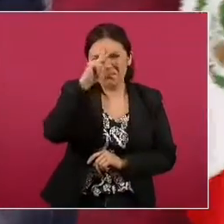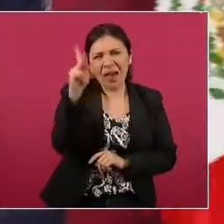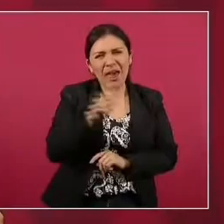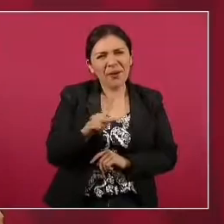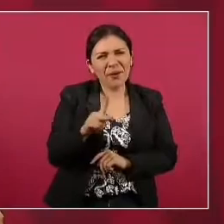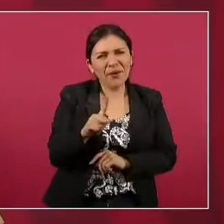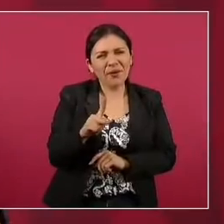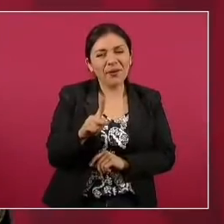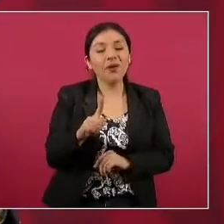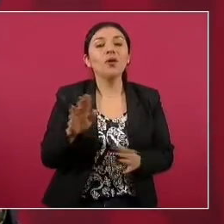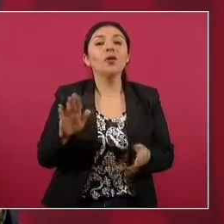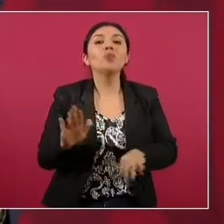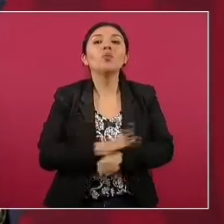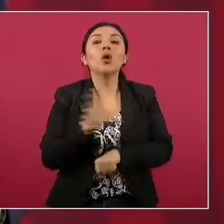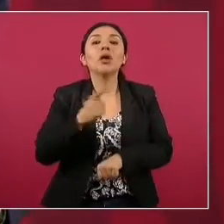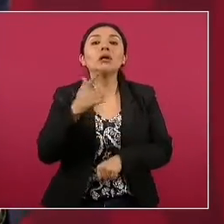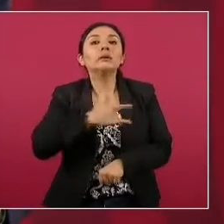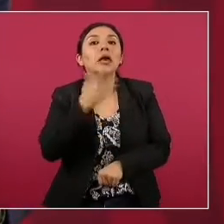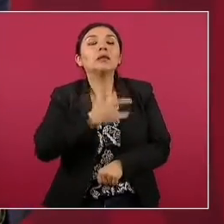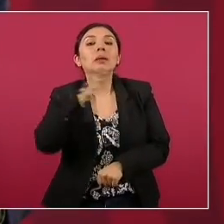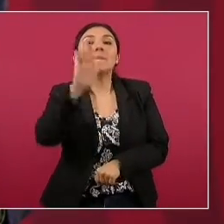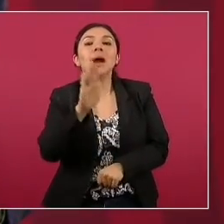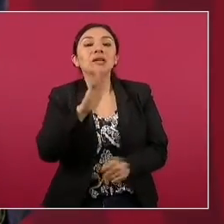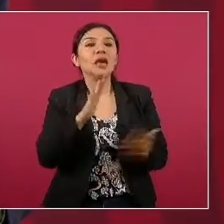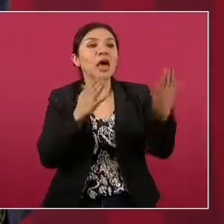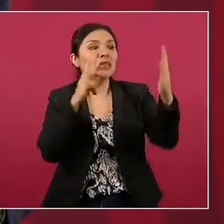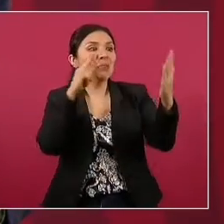porque se están viendo en el espejo.